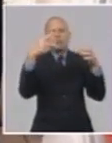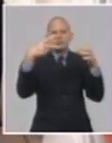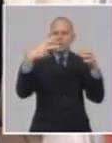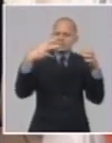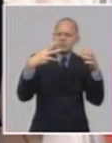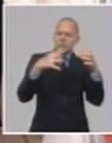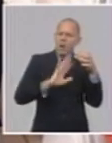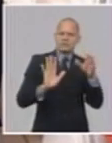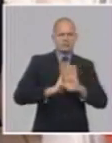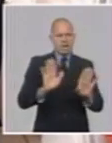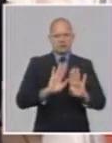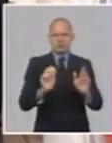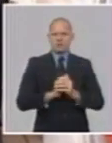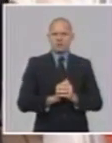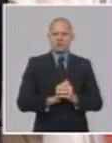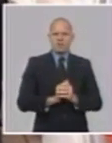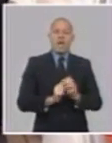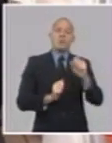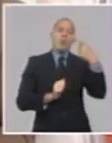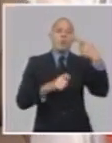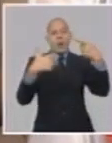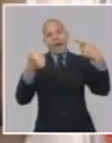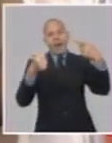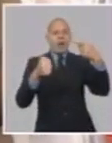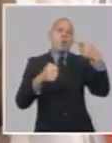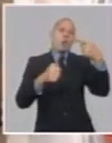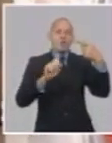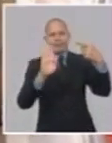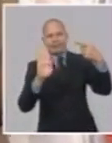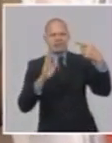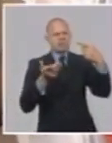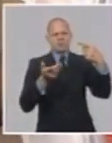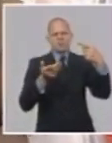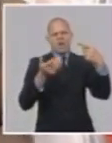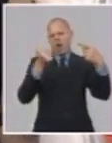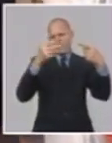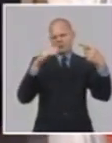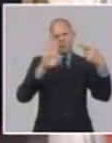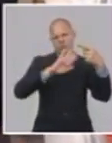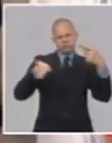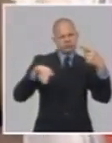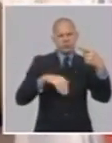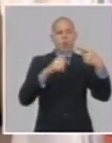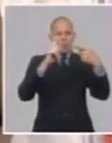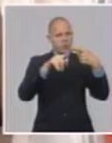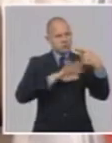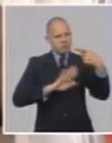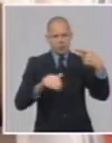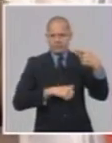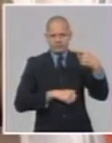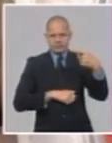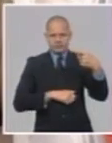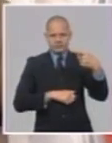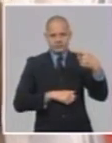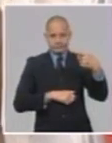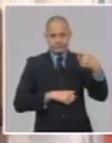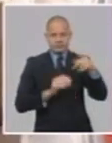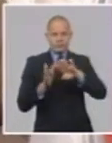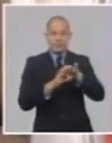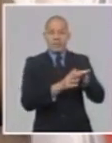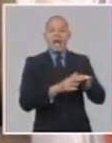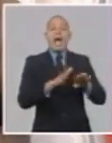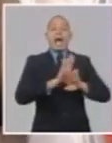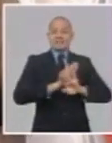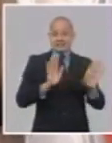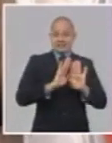ese tema se va a hacer ese anticipo. Y ya después, cuando se haga el pago que los trabajadores cobran mes vencidos, entonces ya ahí